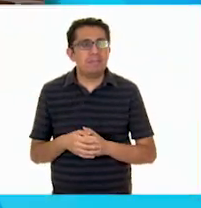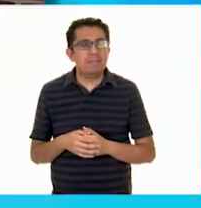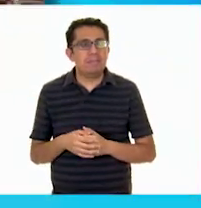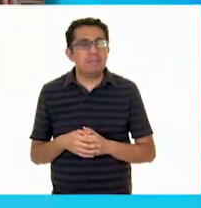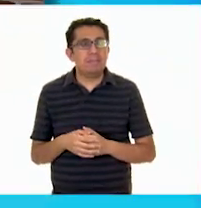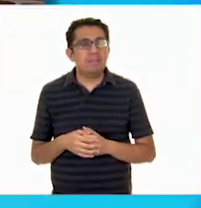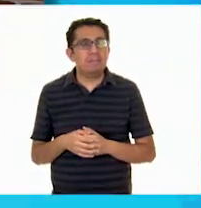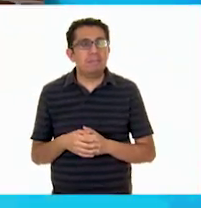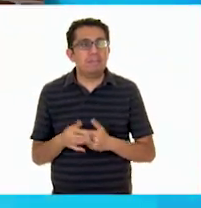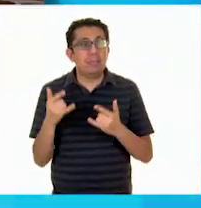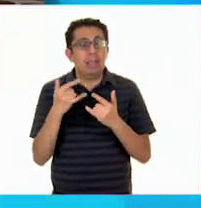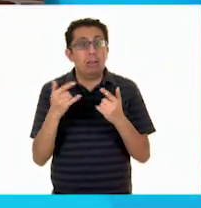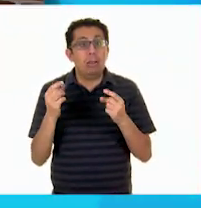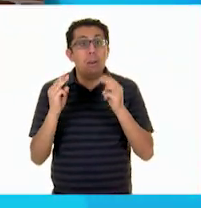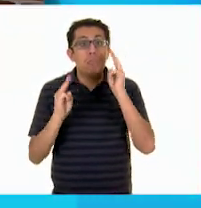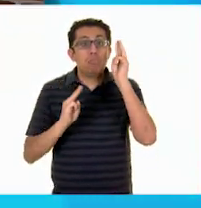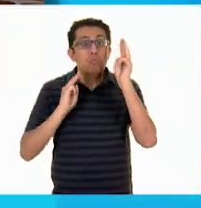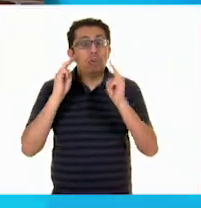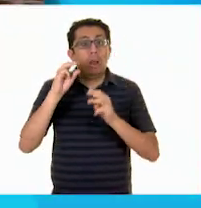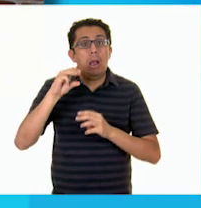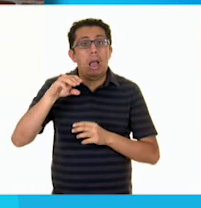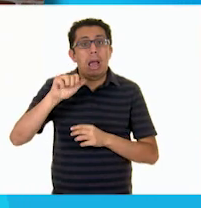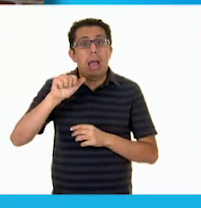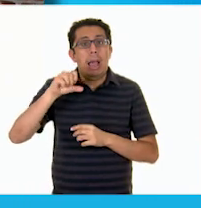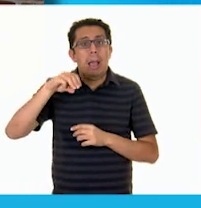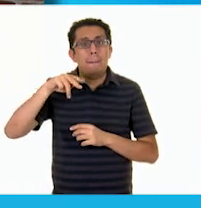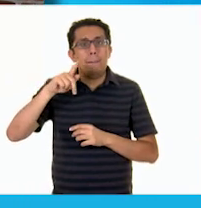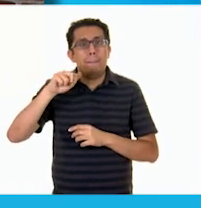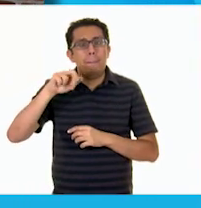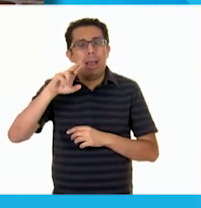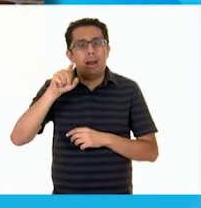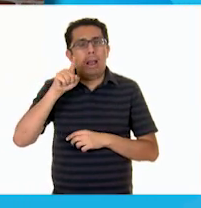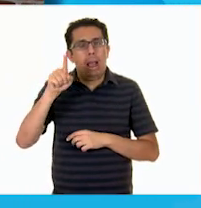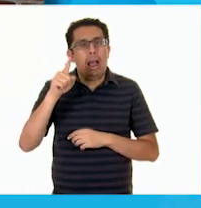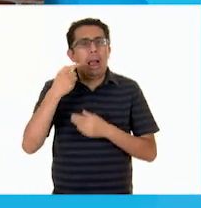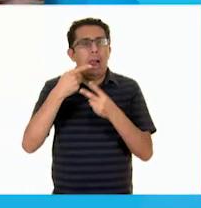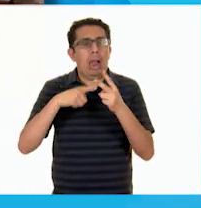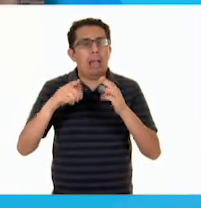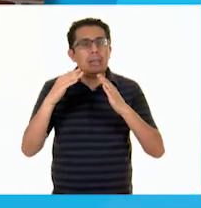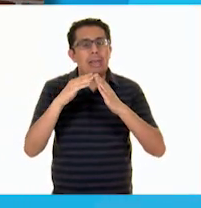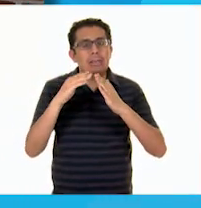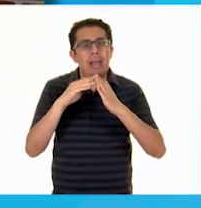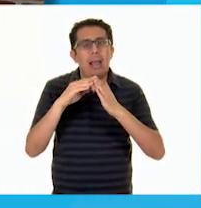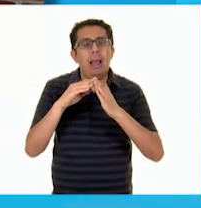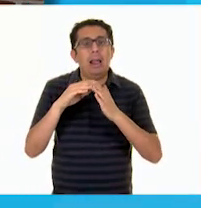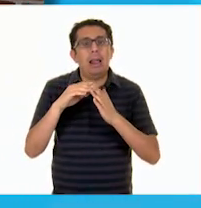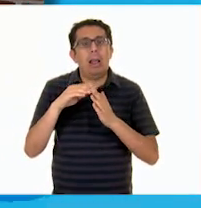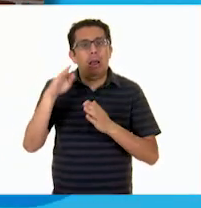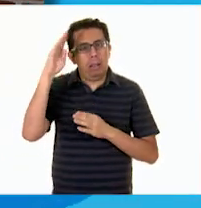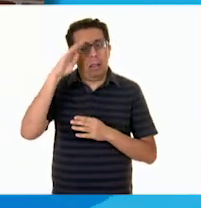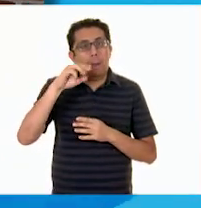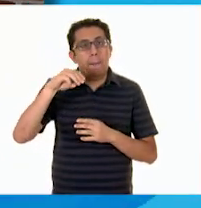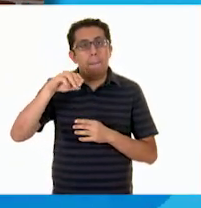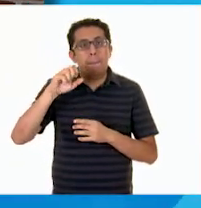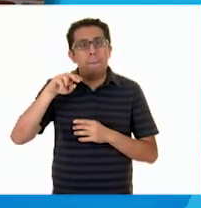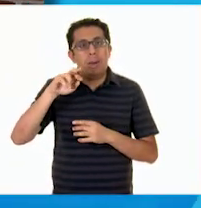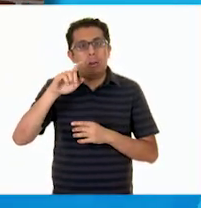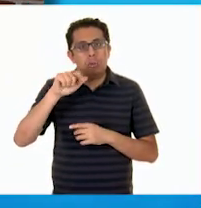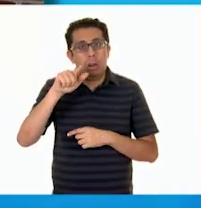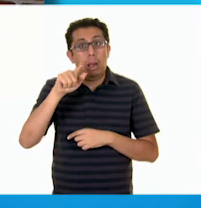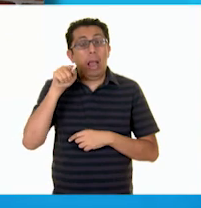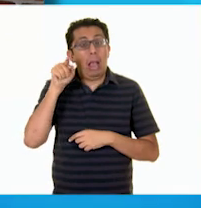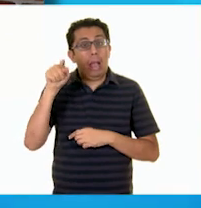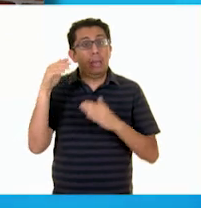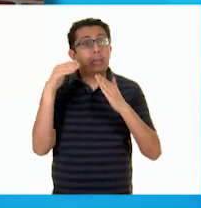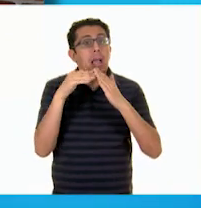La historia del Museo Ambaro inició en la casa familiar de Don Manuel Espinosa Iglesias, su fundador. Nuestra casa también